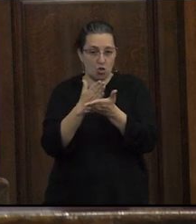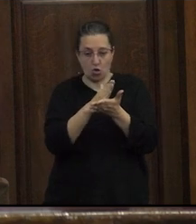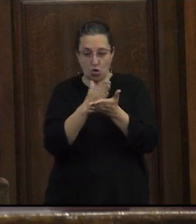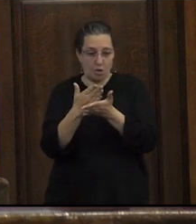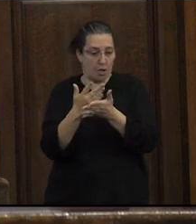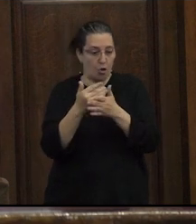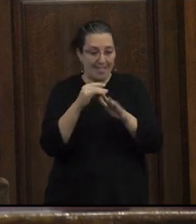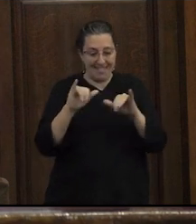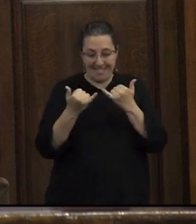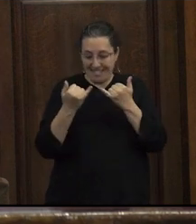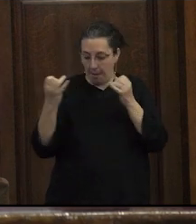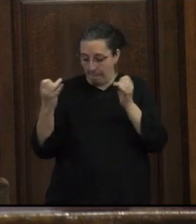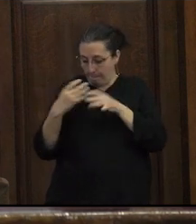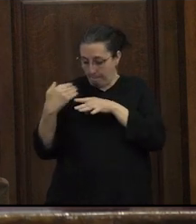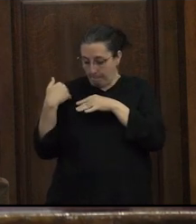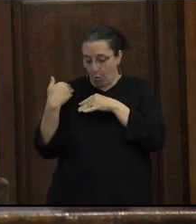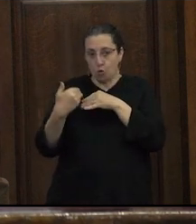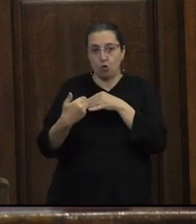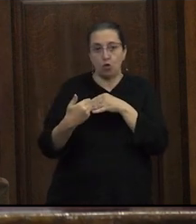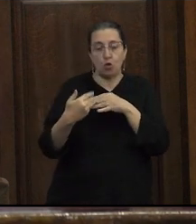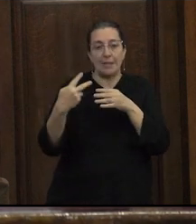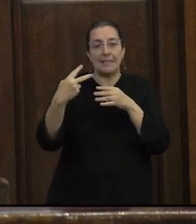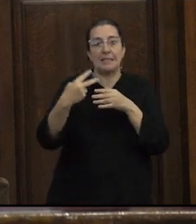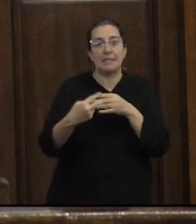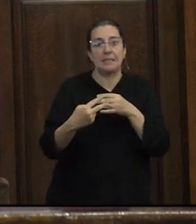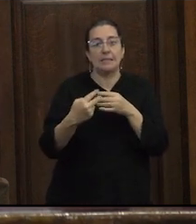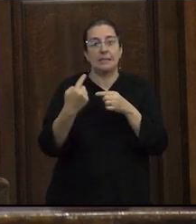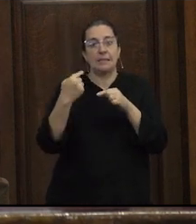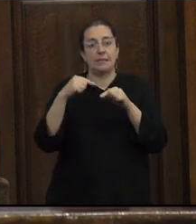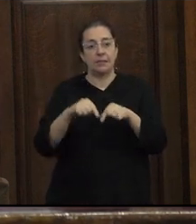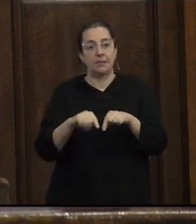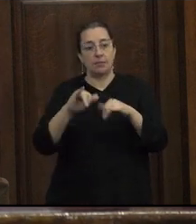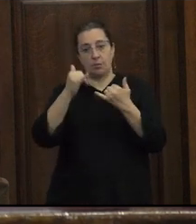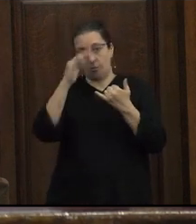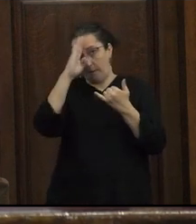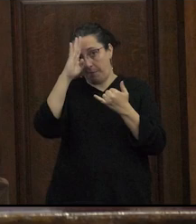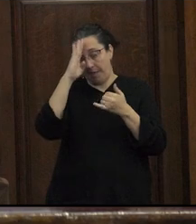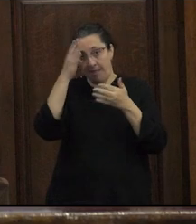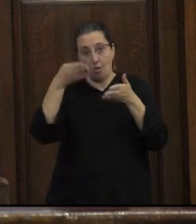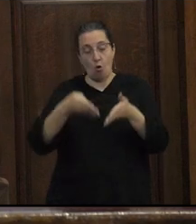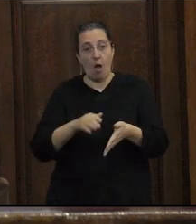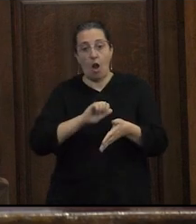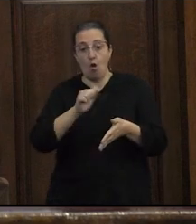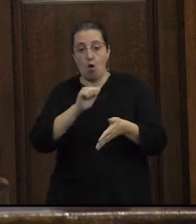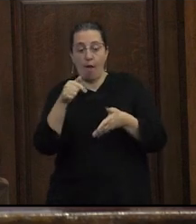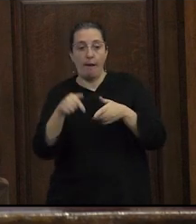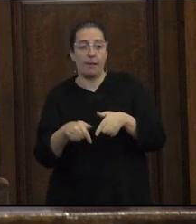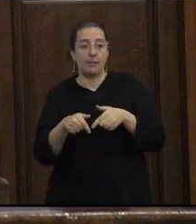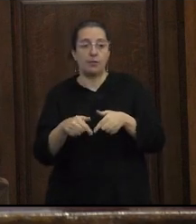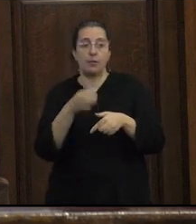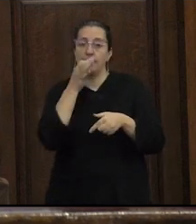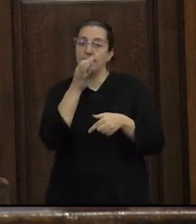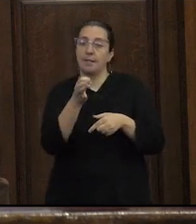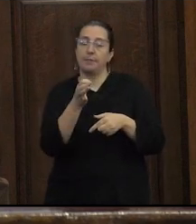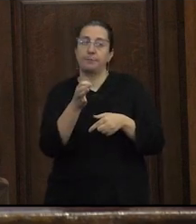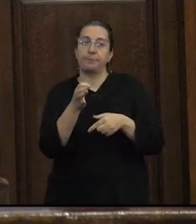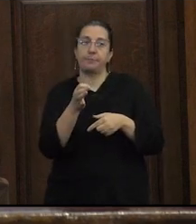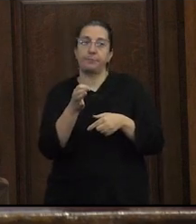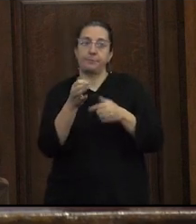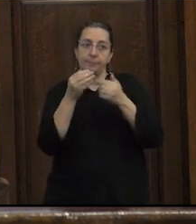entre lo que se ha construido como los límites disciplinares y quizás yo he aprendido a valorar esto decía